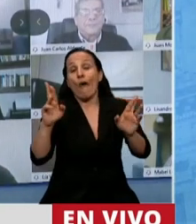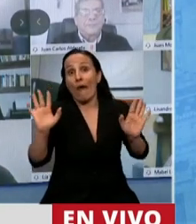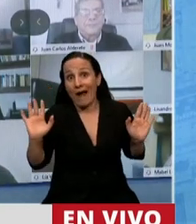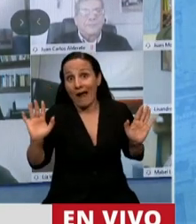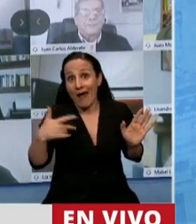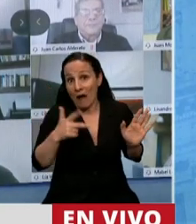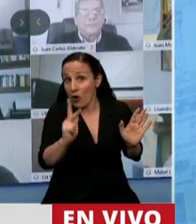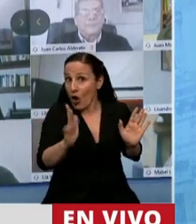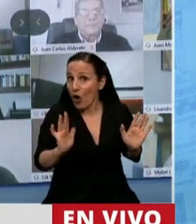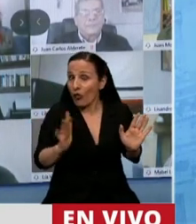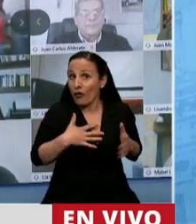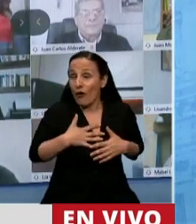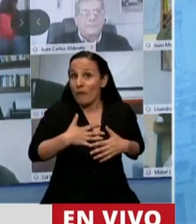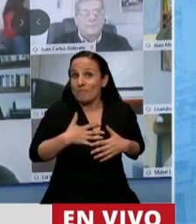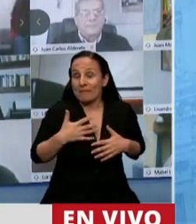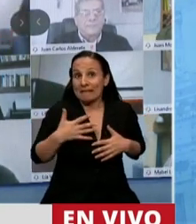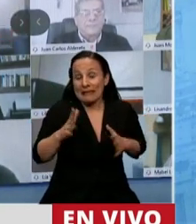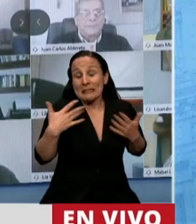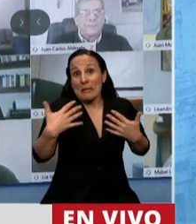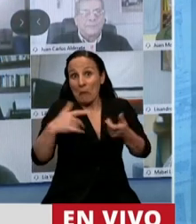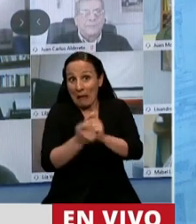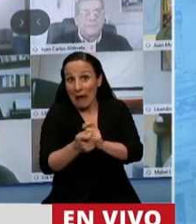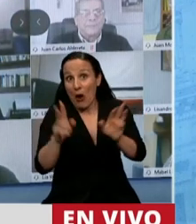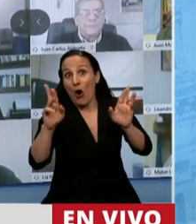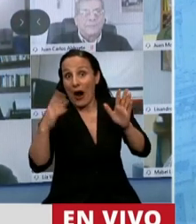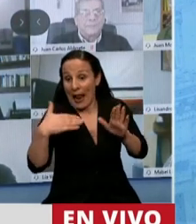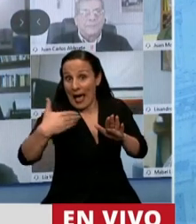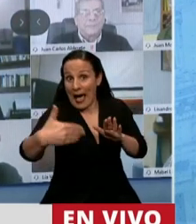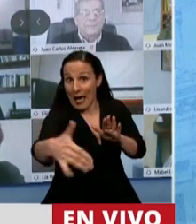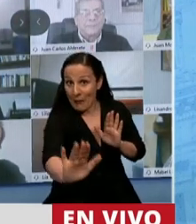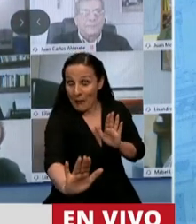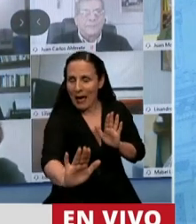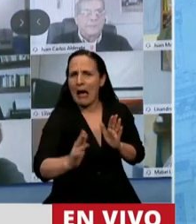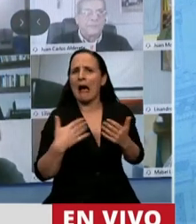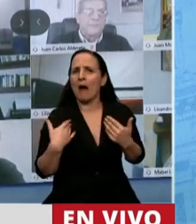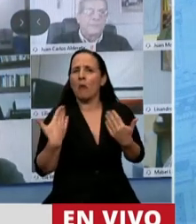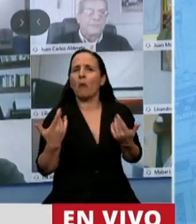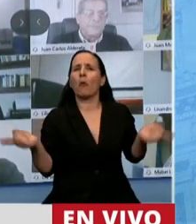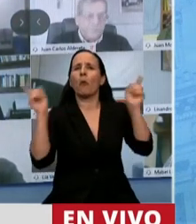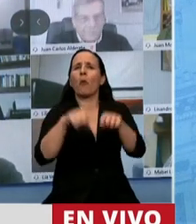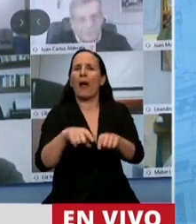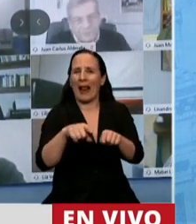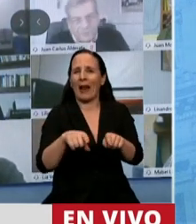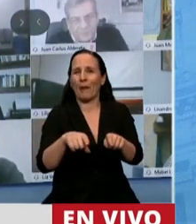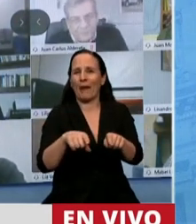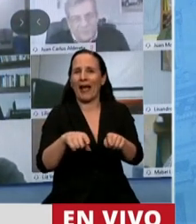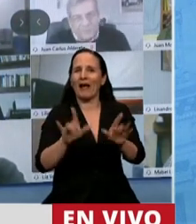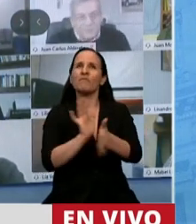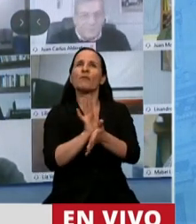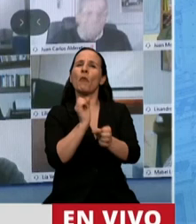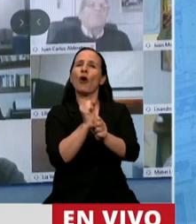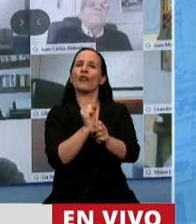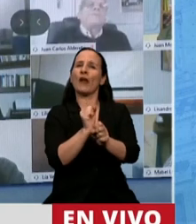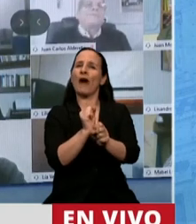ganas de que efectivamente lo podamos corregir en los días que siguen, podamos volver a la normalidad institucional. Que